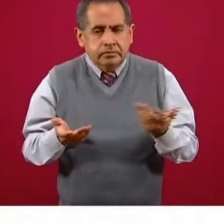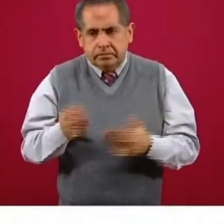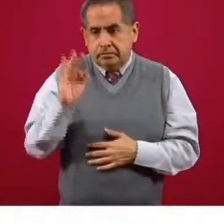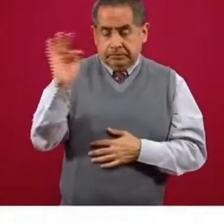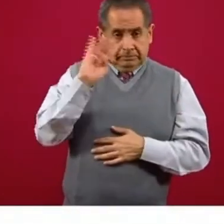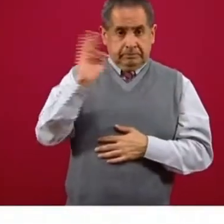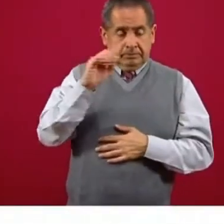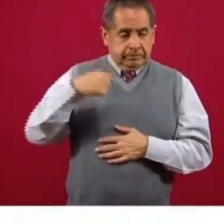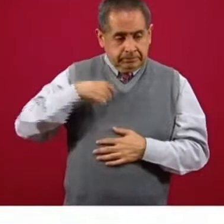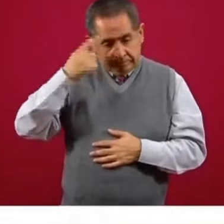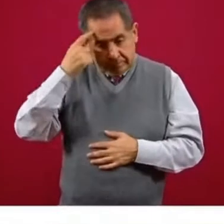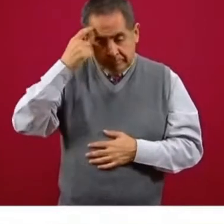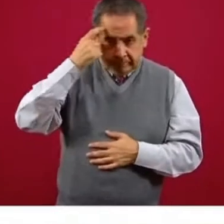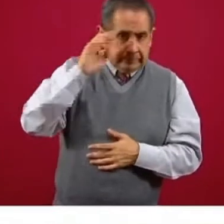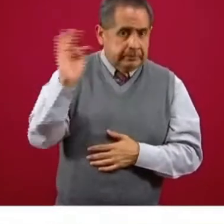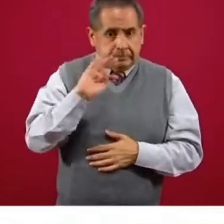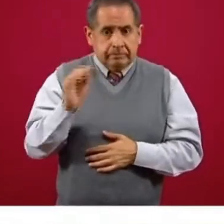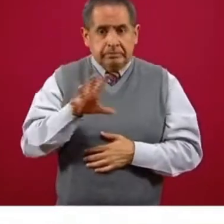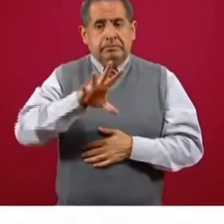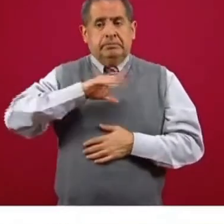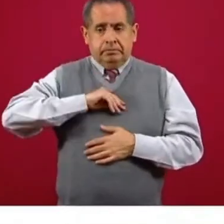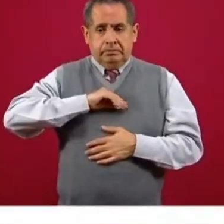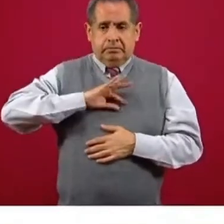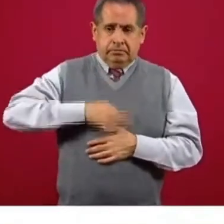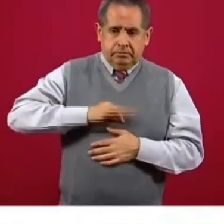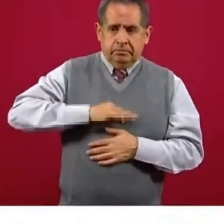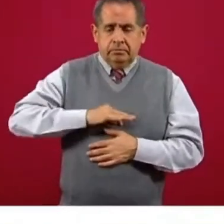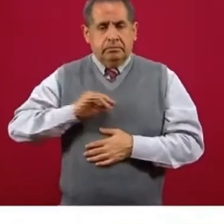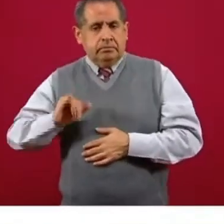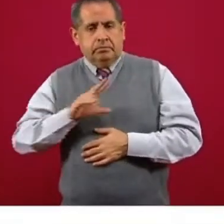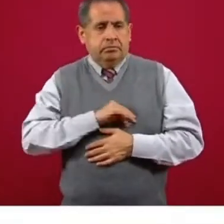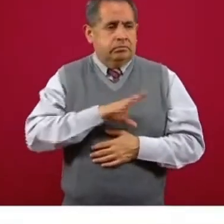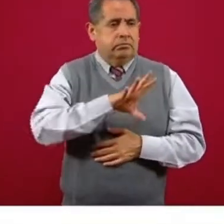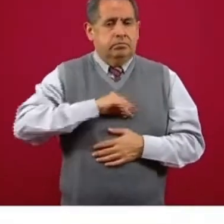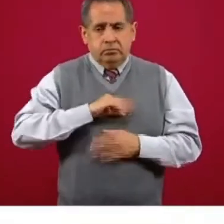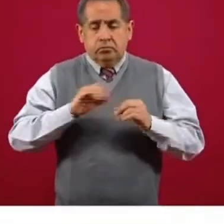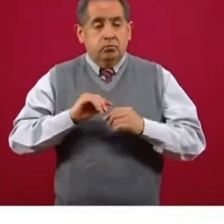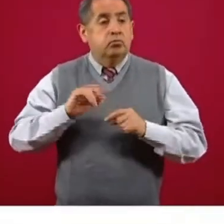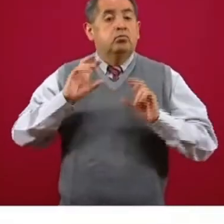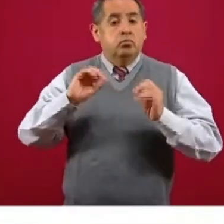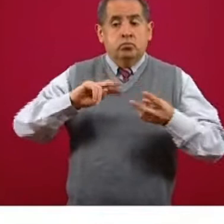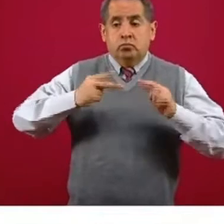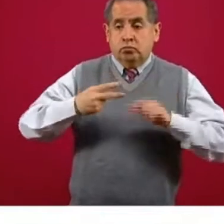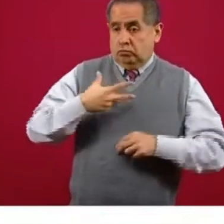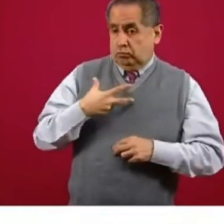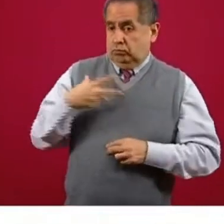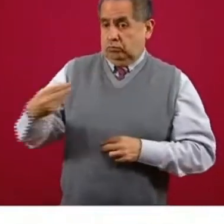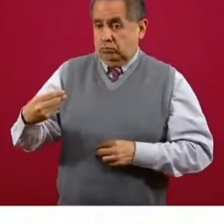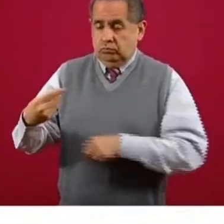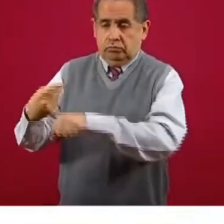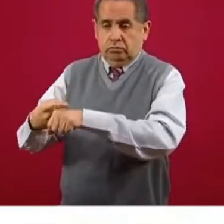probabilidad de que pudiera ser infectada, contagiada o que usted pudiera contagiar a otra persona.